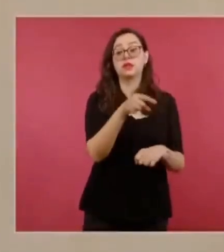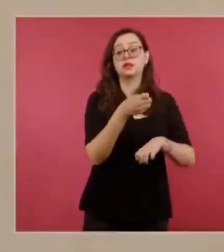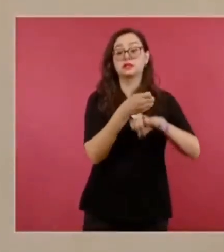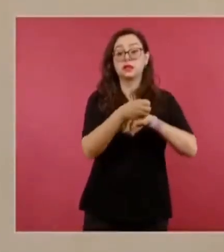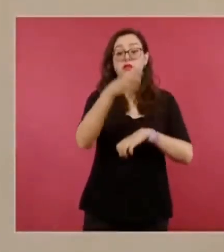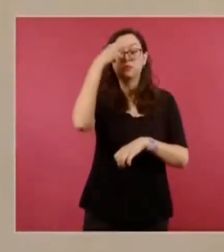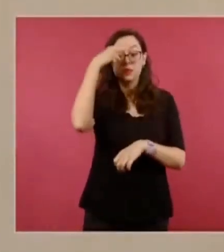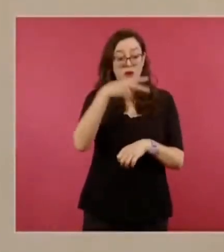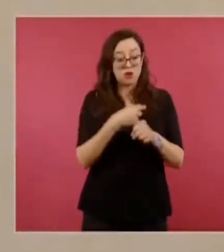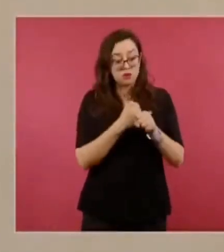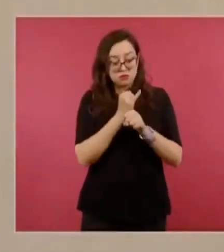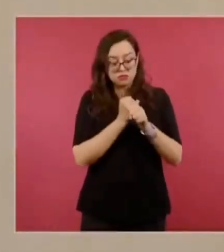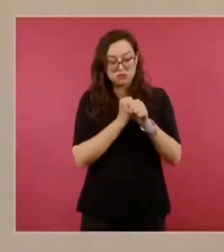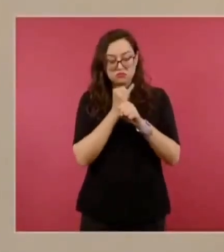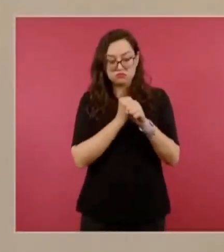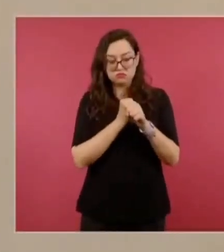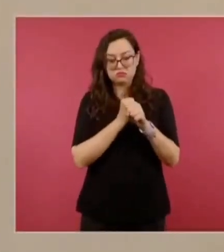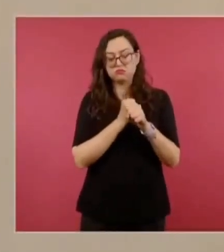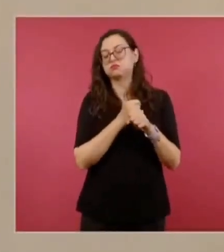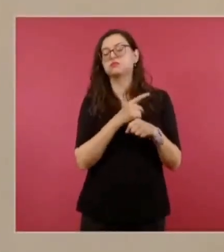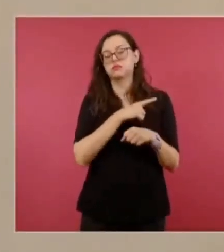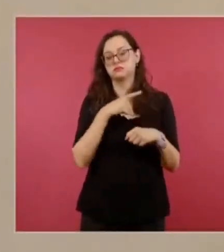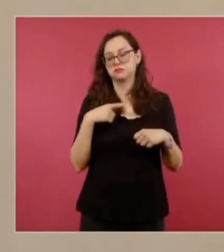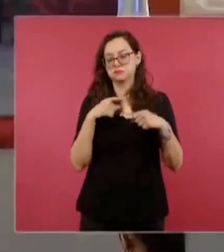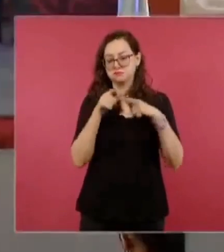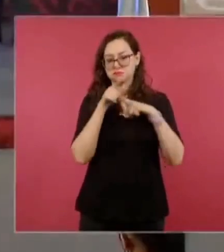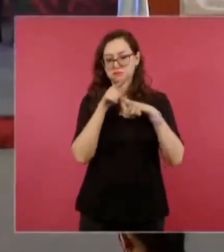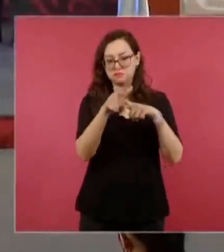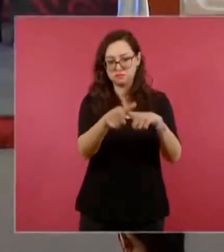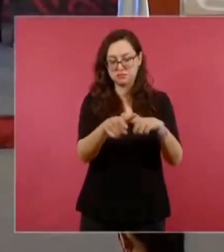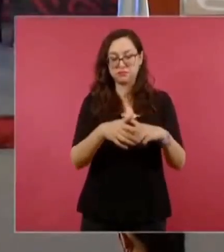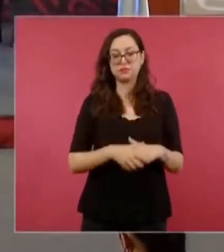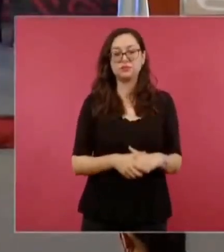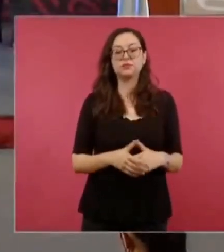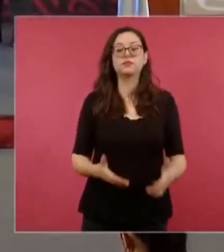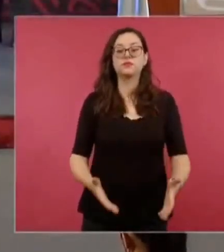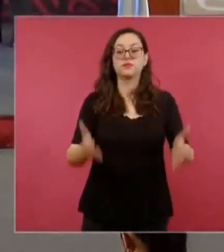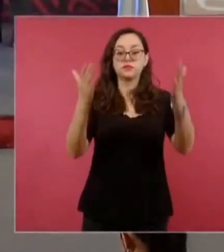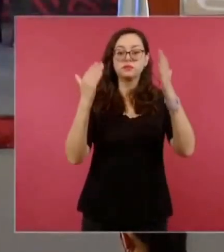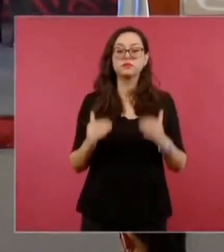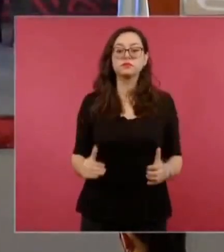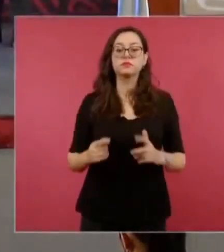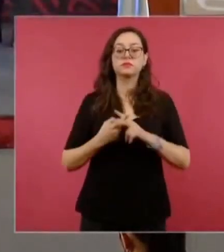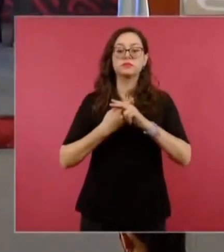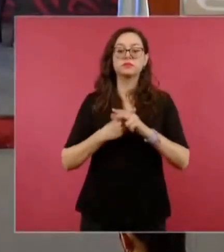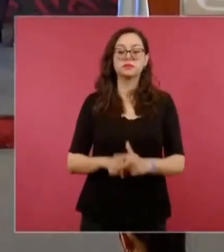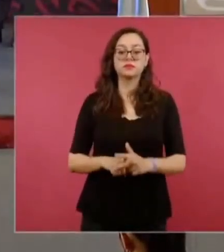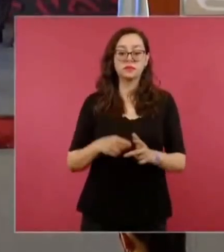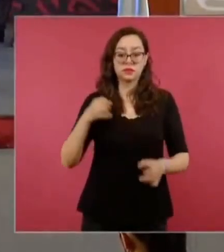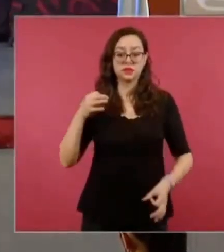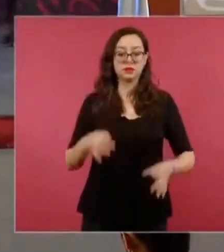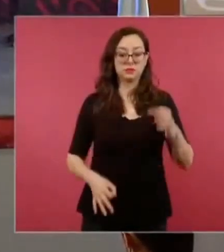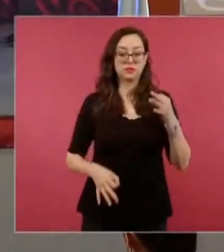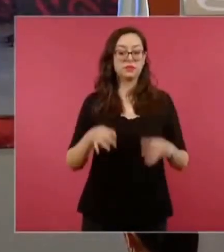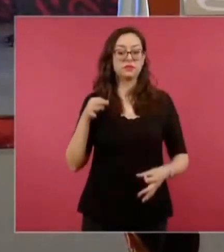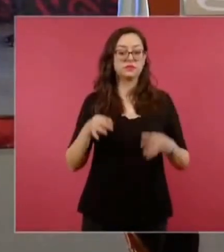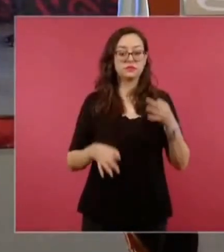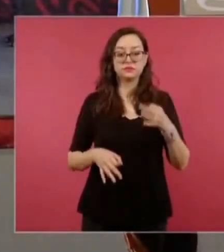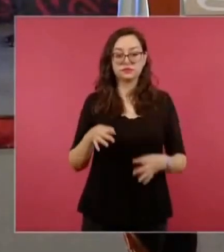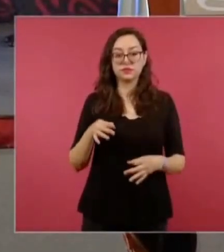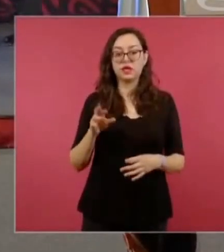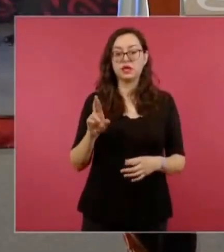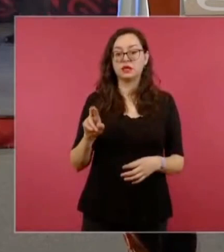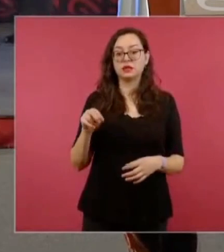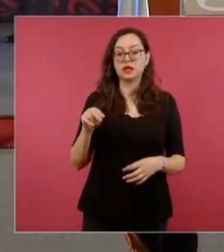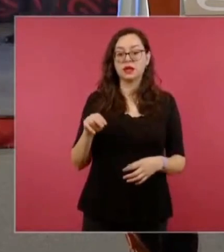México continúan. Adelante. Vinculaciones al proceso. Tenemos a René N. Él fue vinculado al